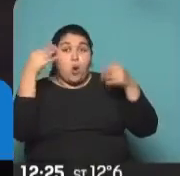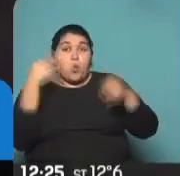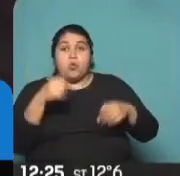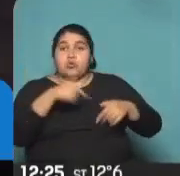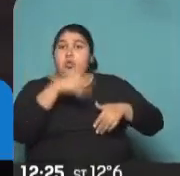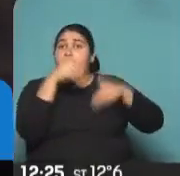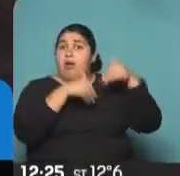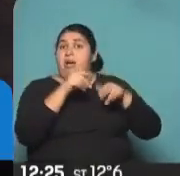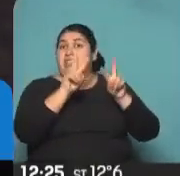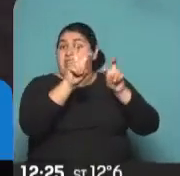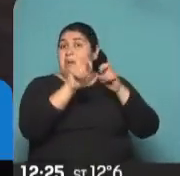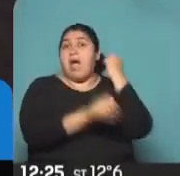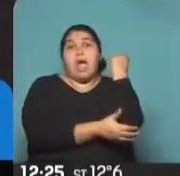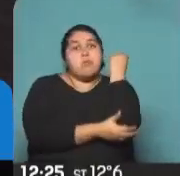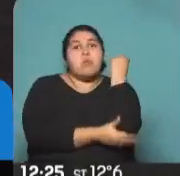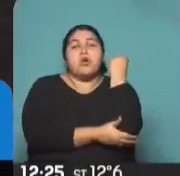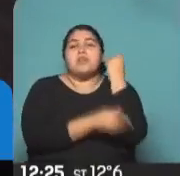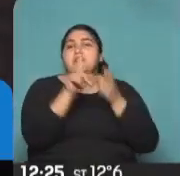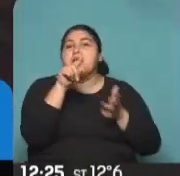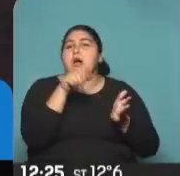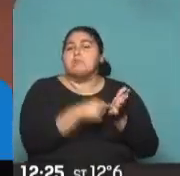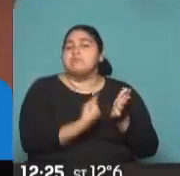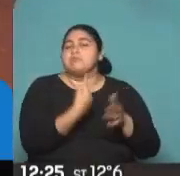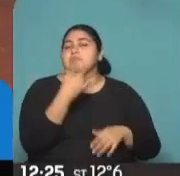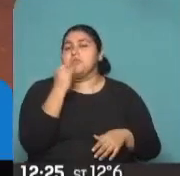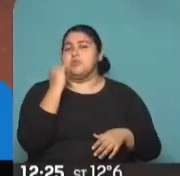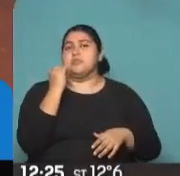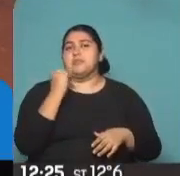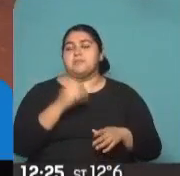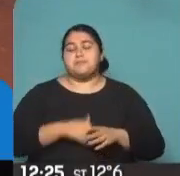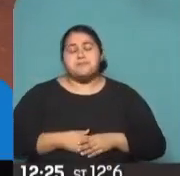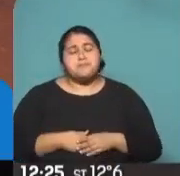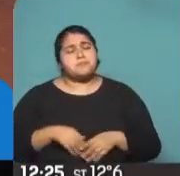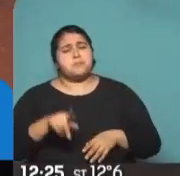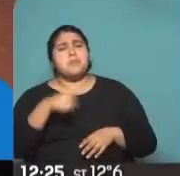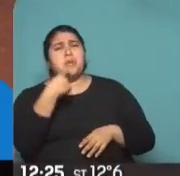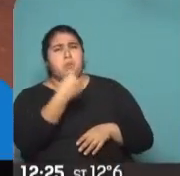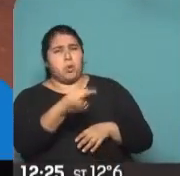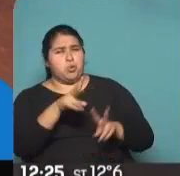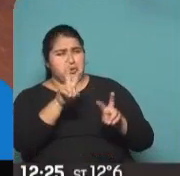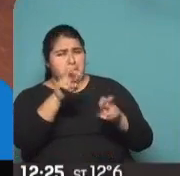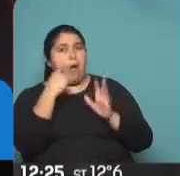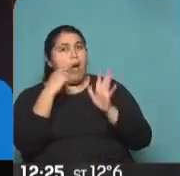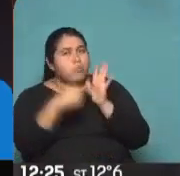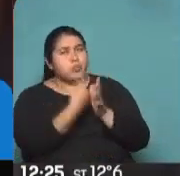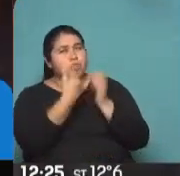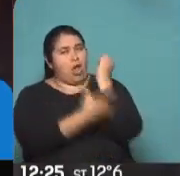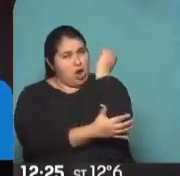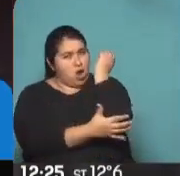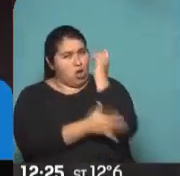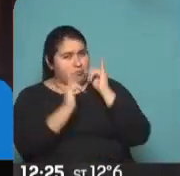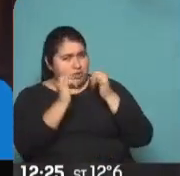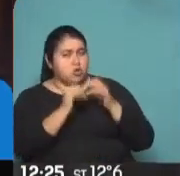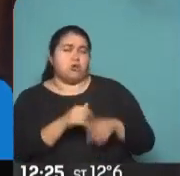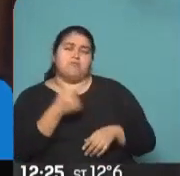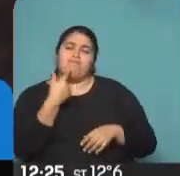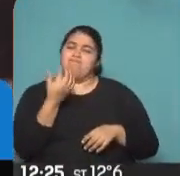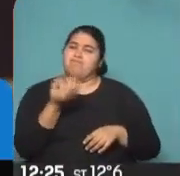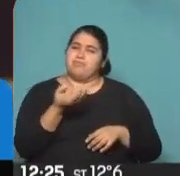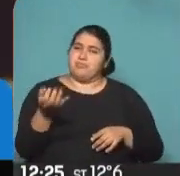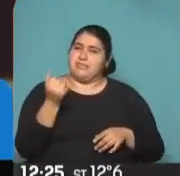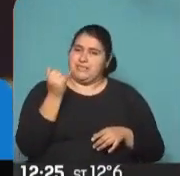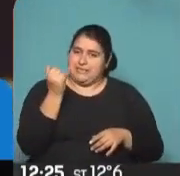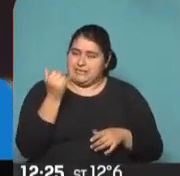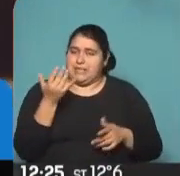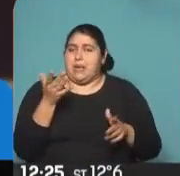económica... Ahí quería apuntar. ¿Vos crees que básicamente fue el tema económico? Sí, yo creo que ahí hay